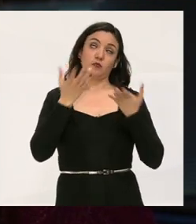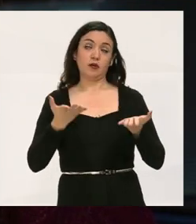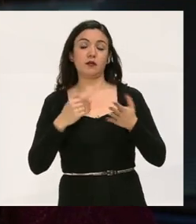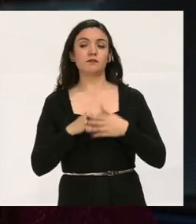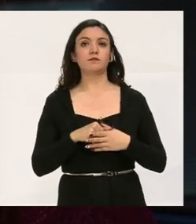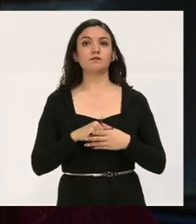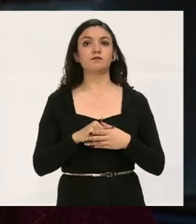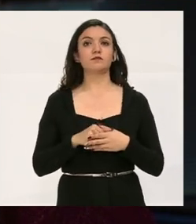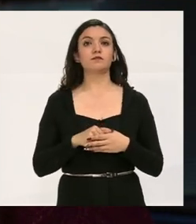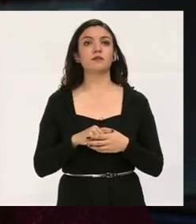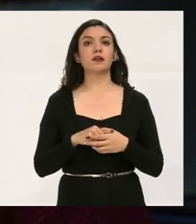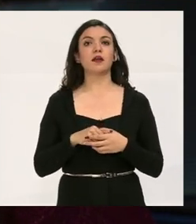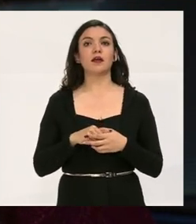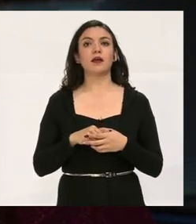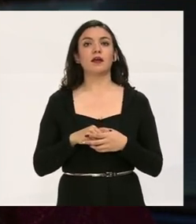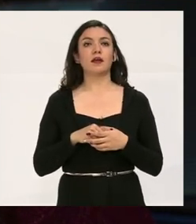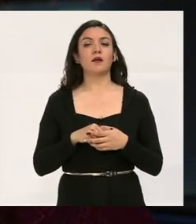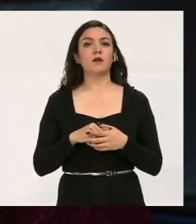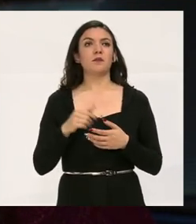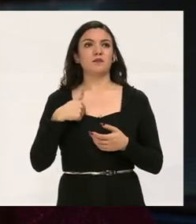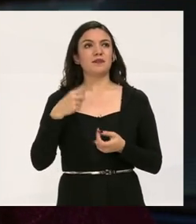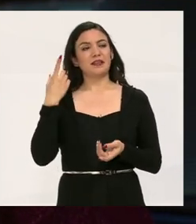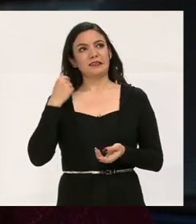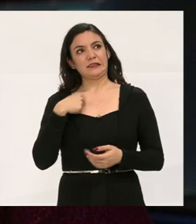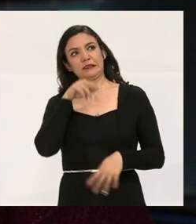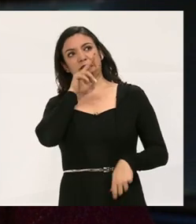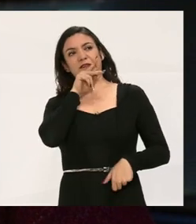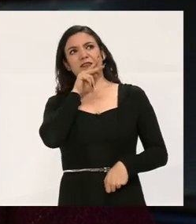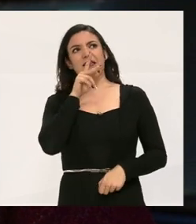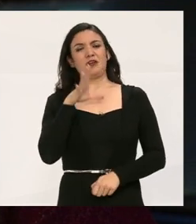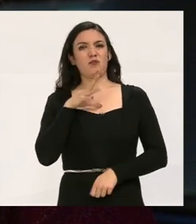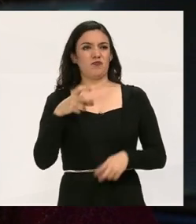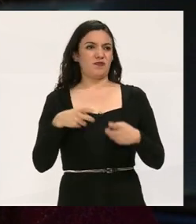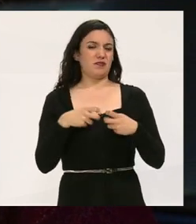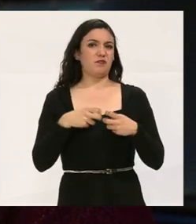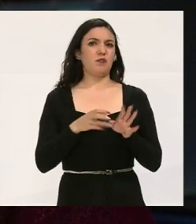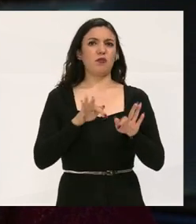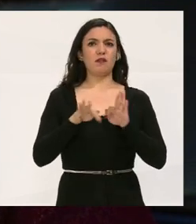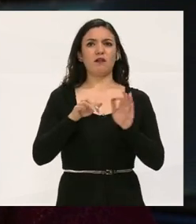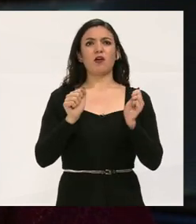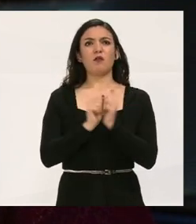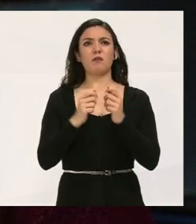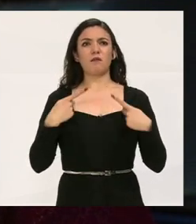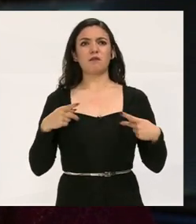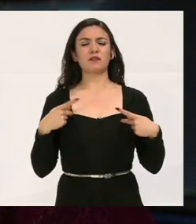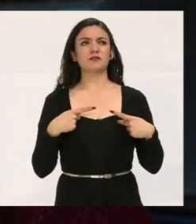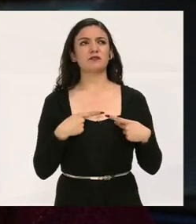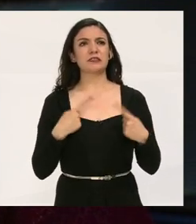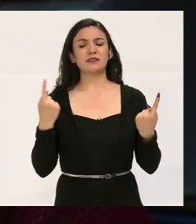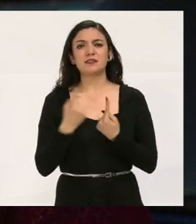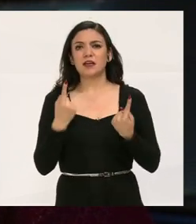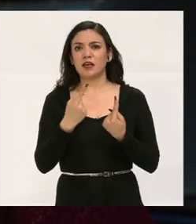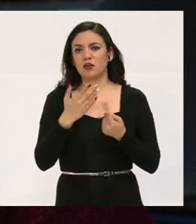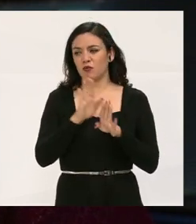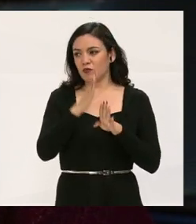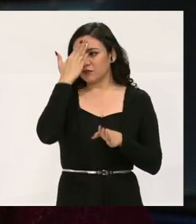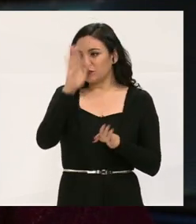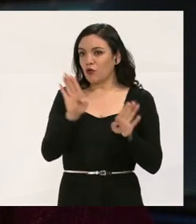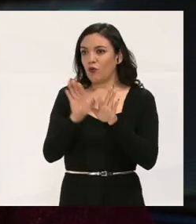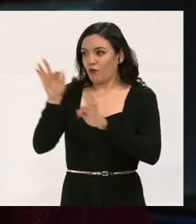institución o la escuela, al principio me daba temor. Trabajar con personas que